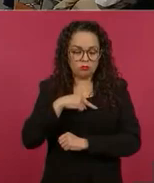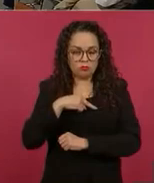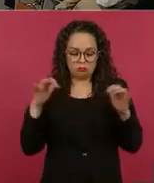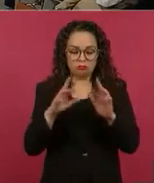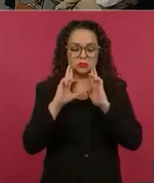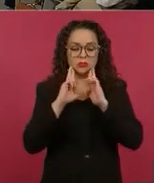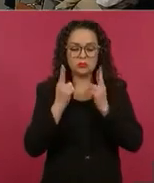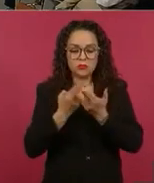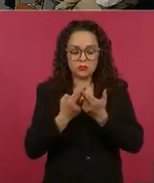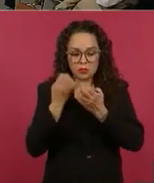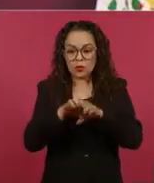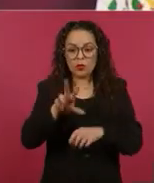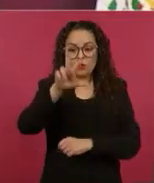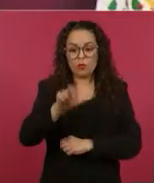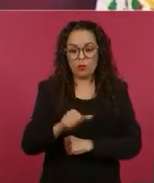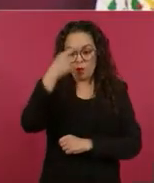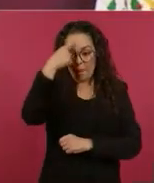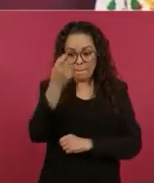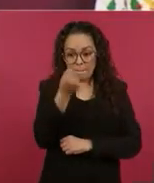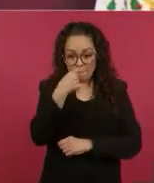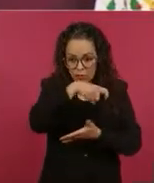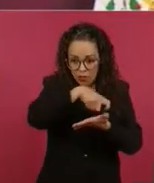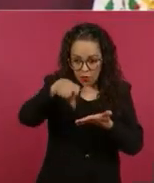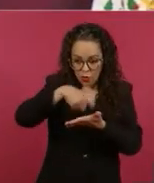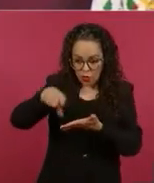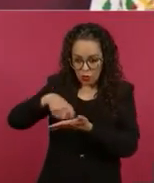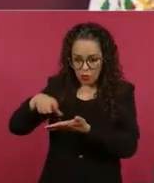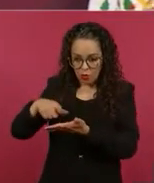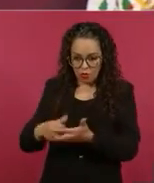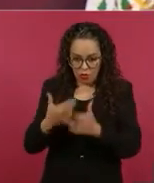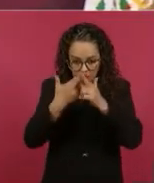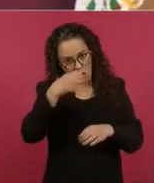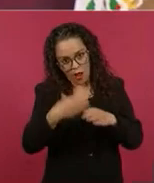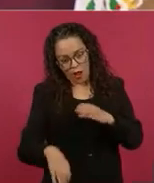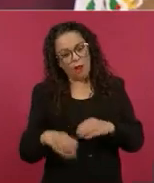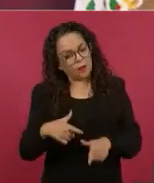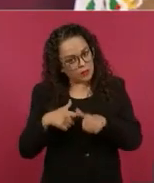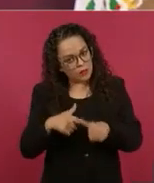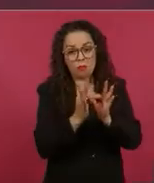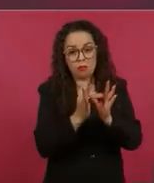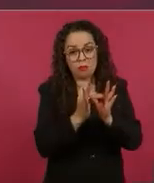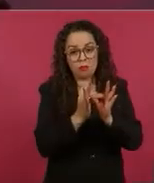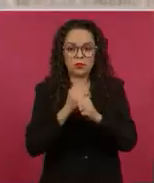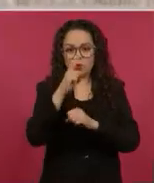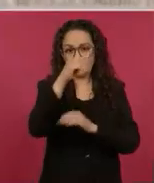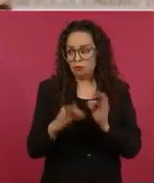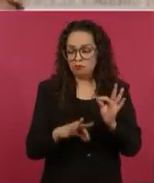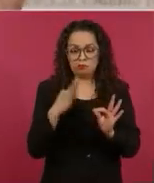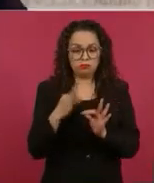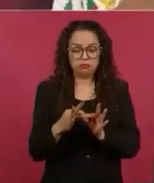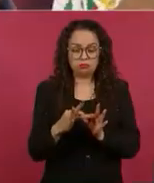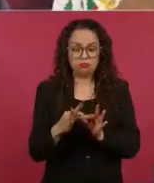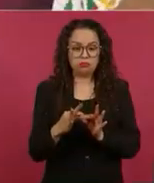medicamentos. Están comprados prácticamente todos los medicamentos hasta diciembre del 24. Y